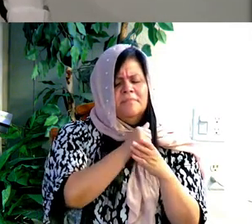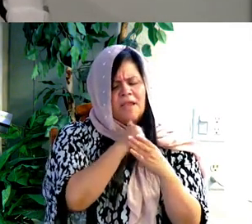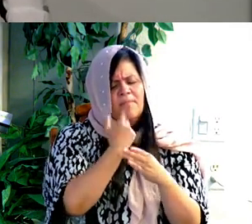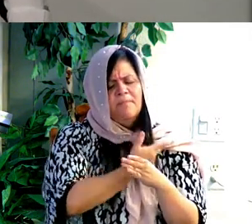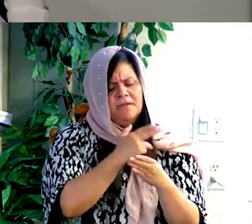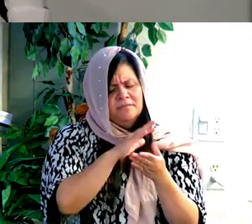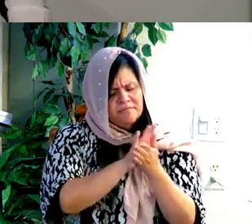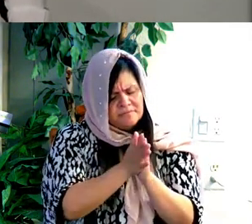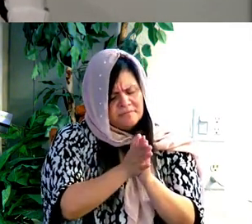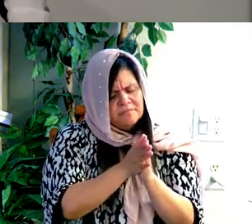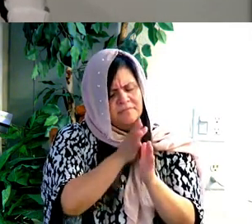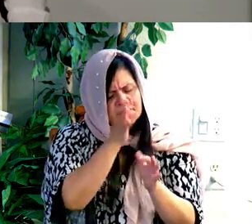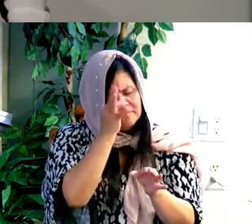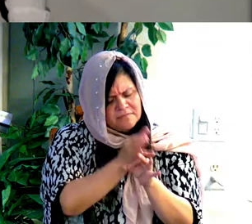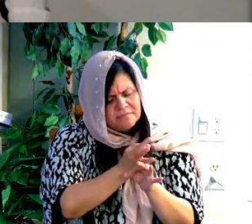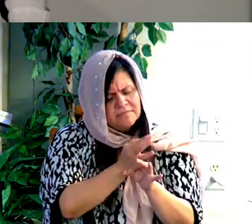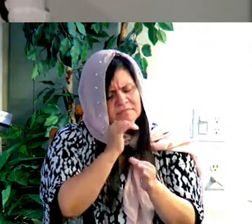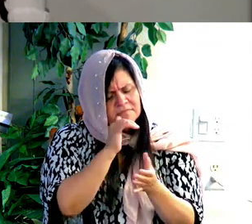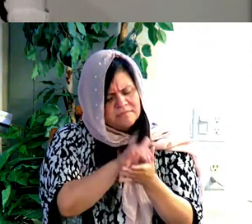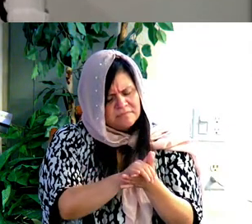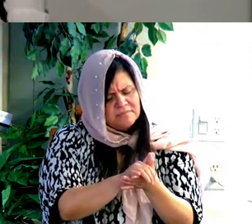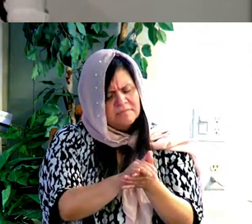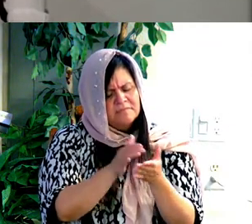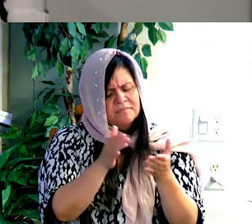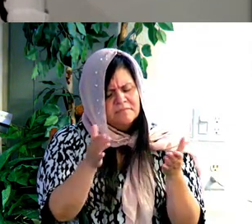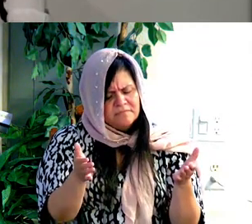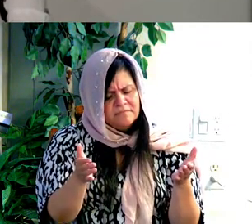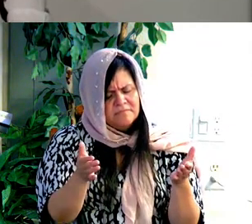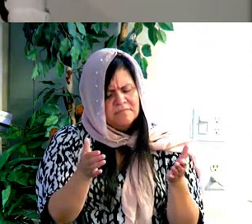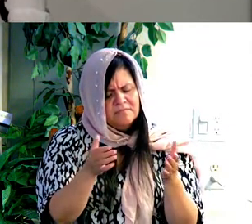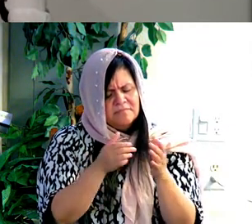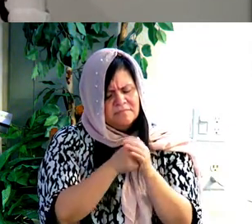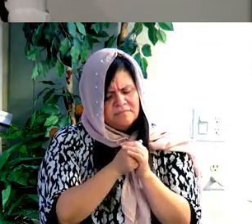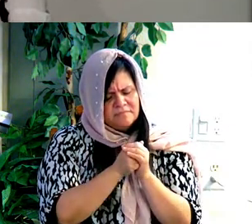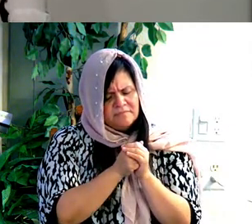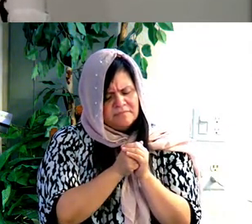Ayúdanos, Señor, de ser novios, novias fieles.